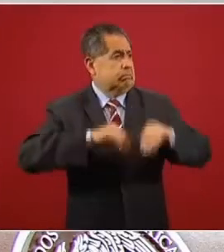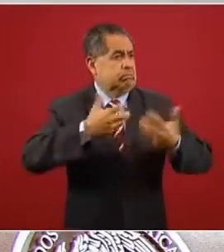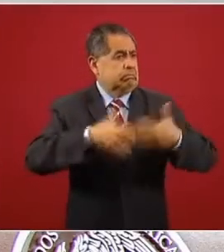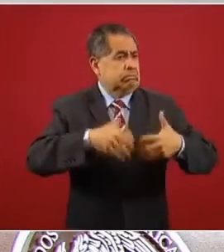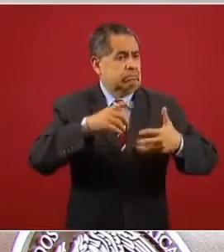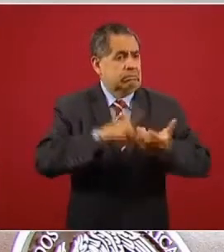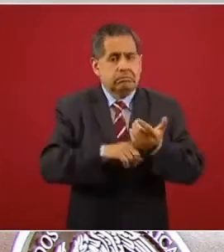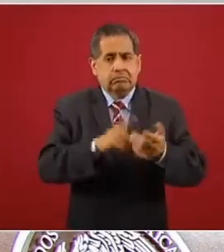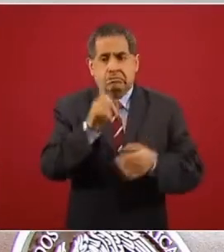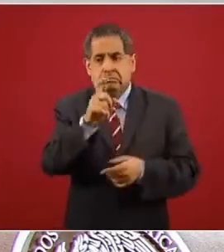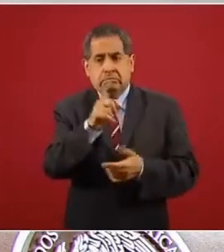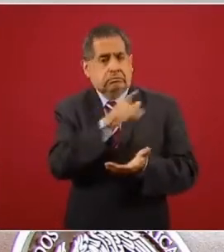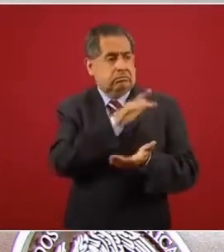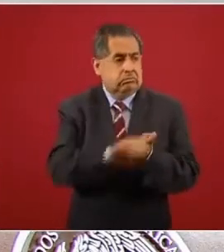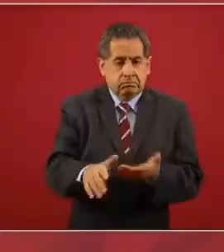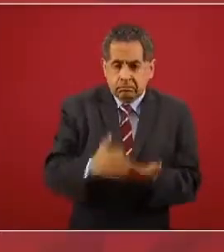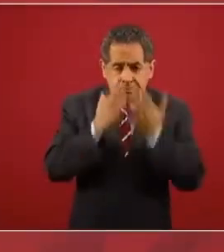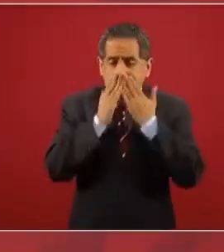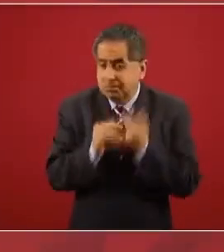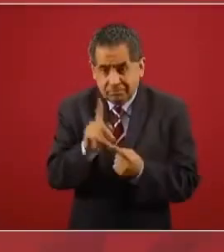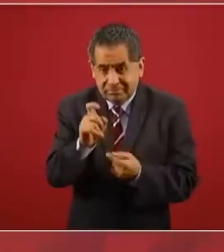del consumo del agua, no hay.